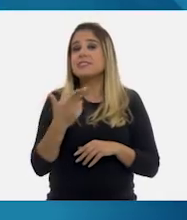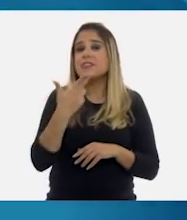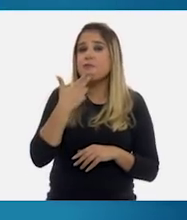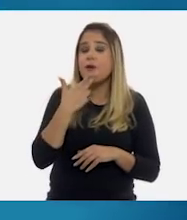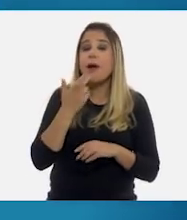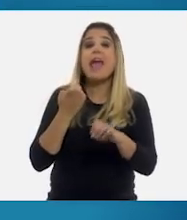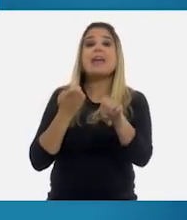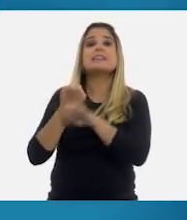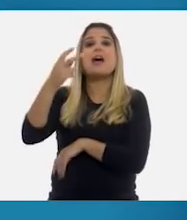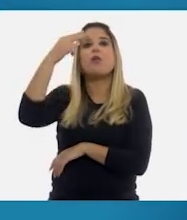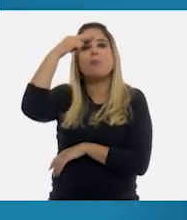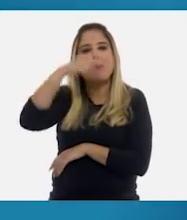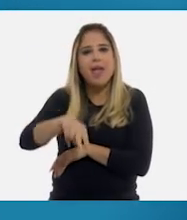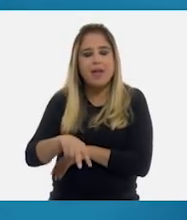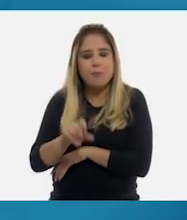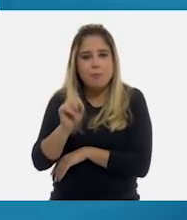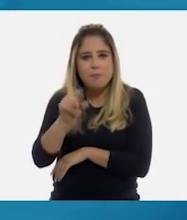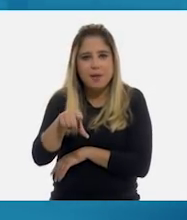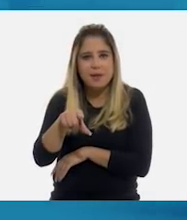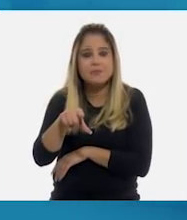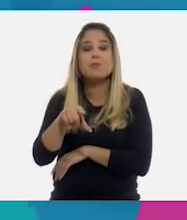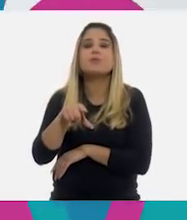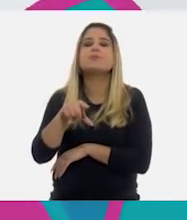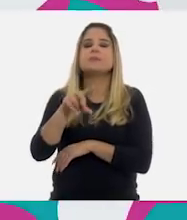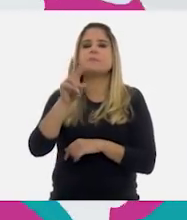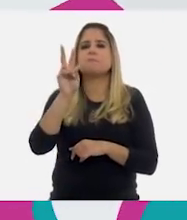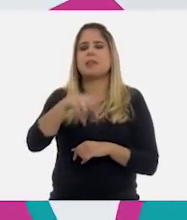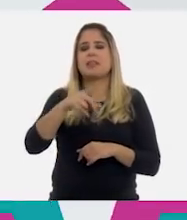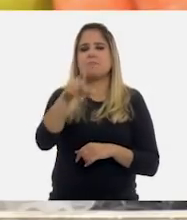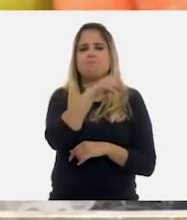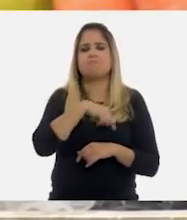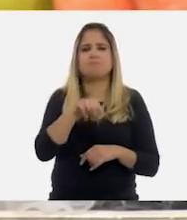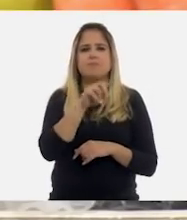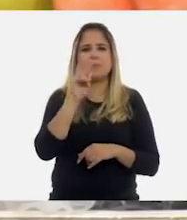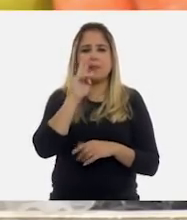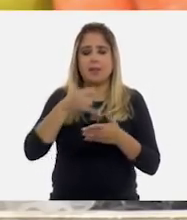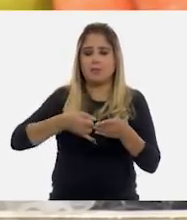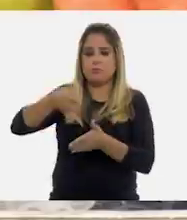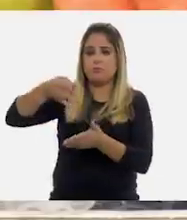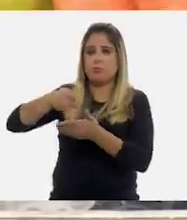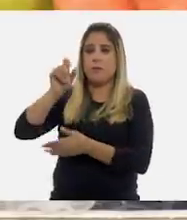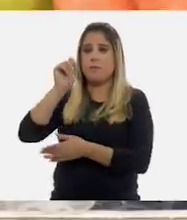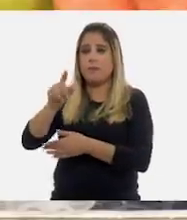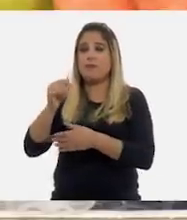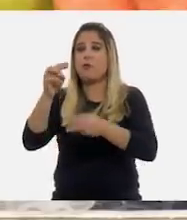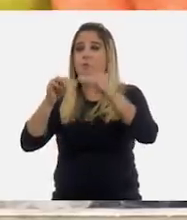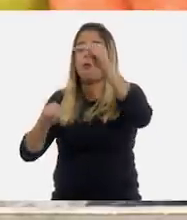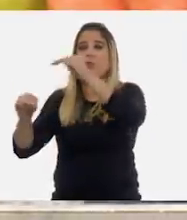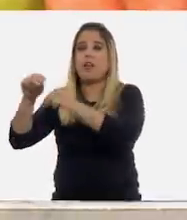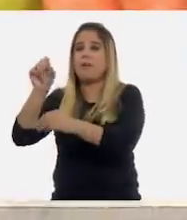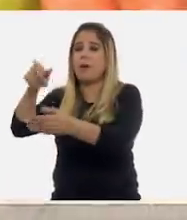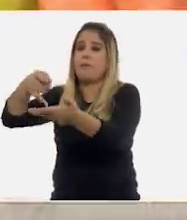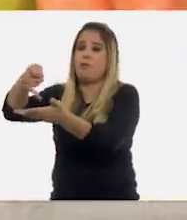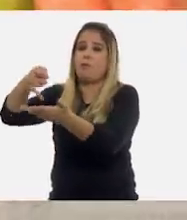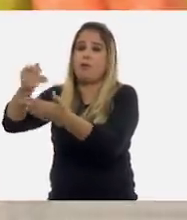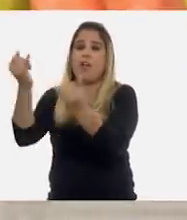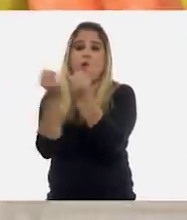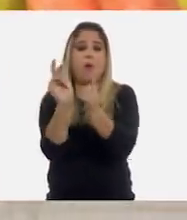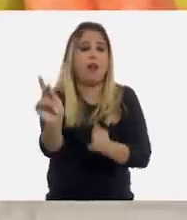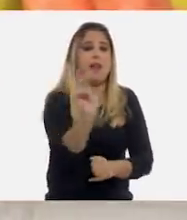Chihuahua y el Estado de México. Lo cierto es que no se puede sembrar lo mismo en una montaña o en un